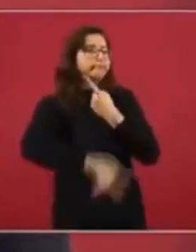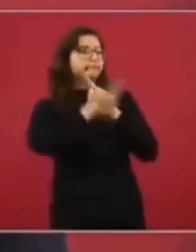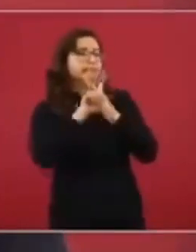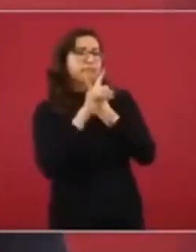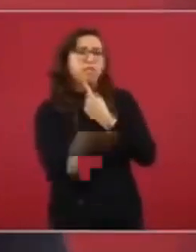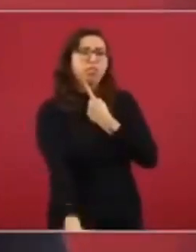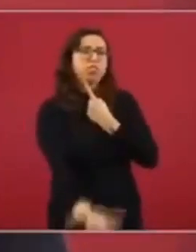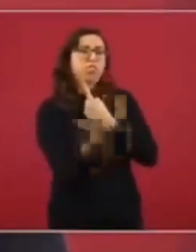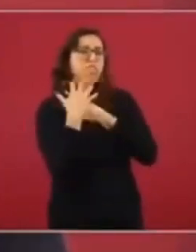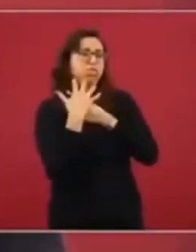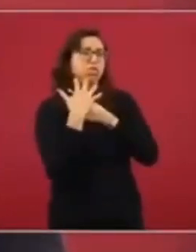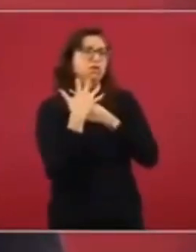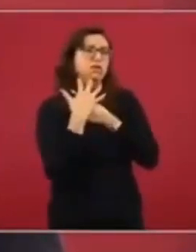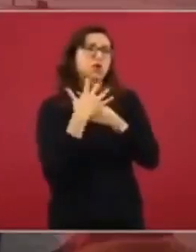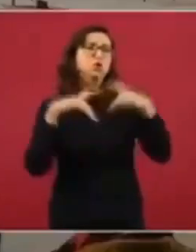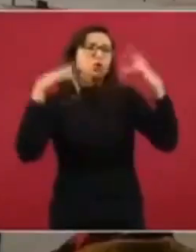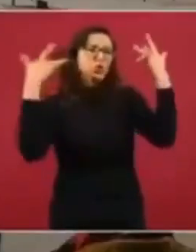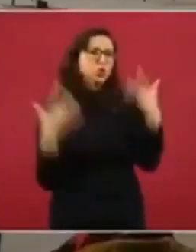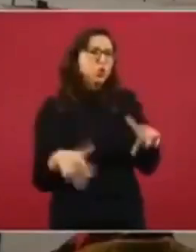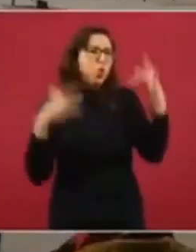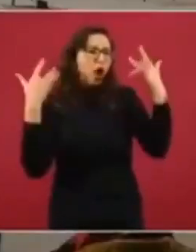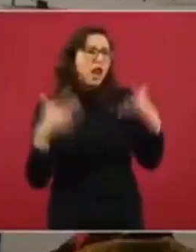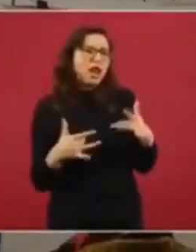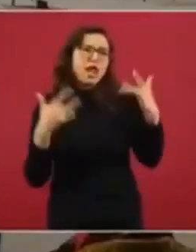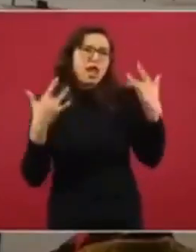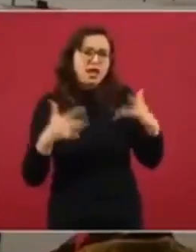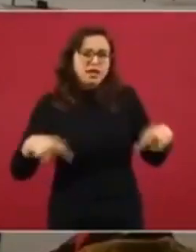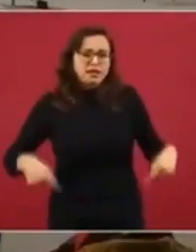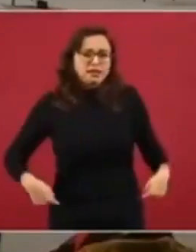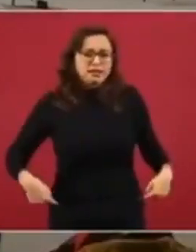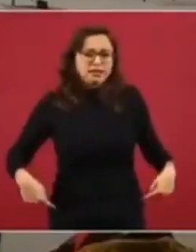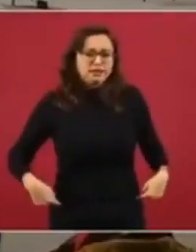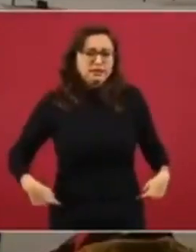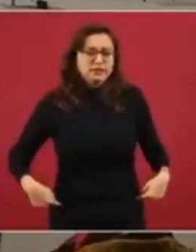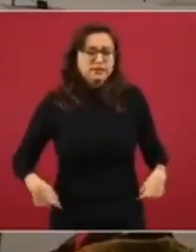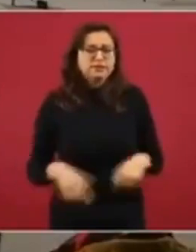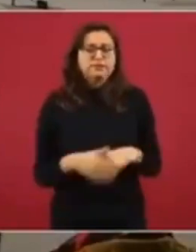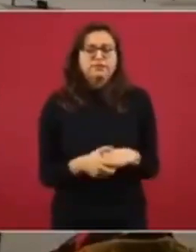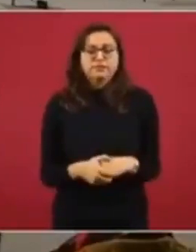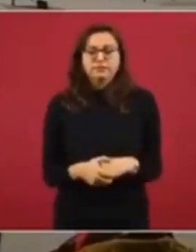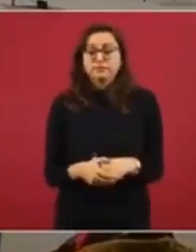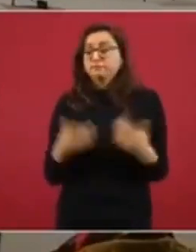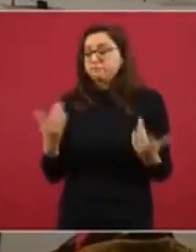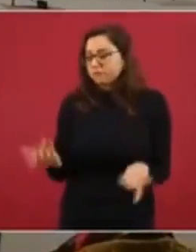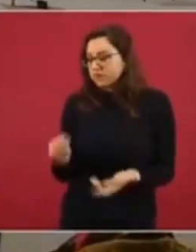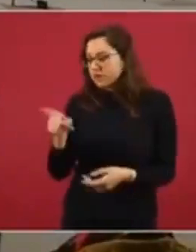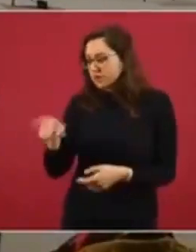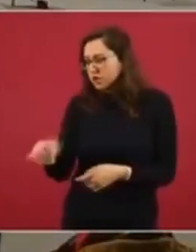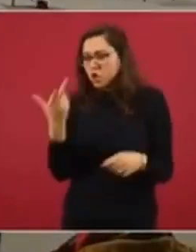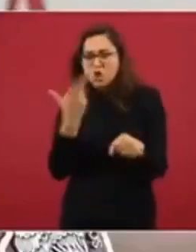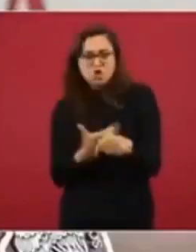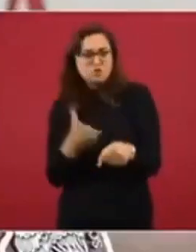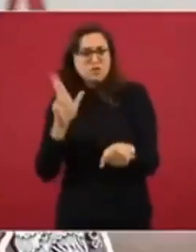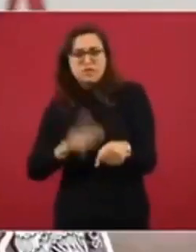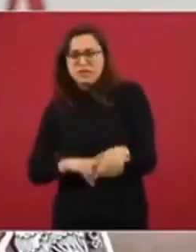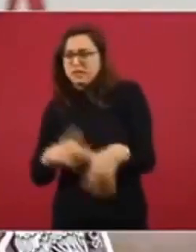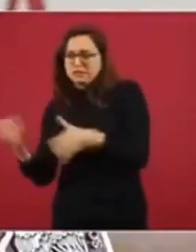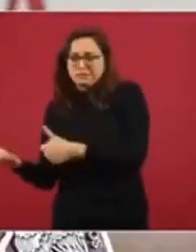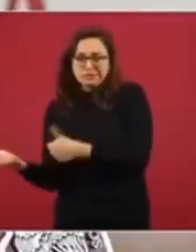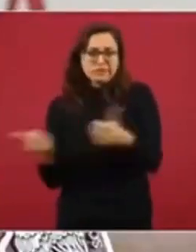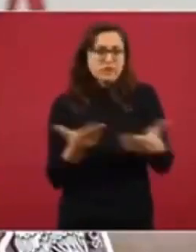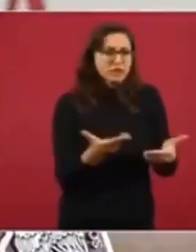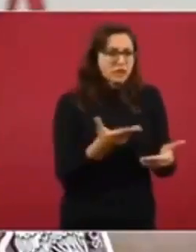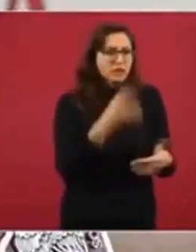fue trasladada a una unidad médica rural del Instituto Mexicano del Seguro Social que se encontraba cerrada, por lo cual